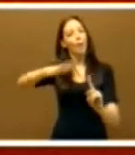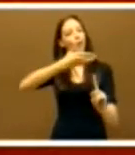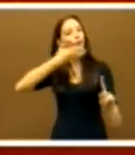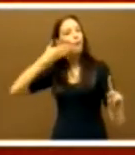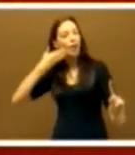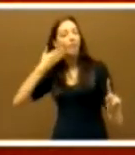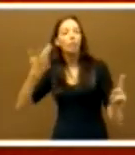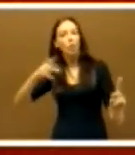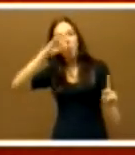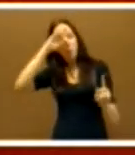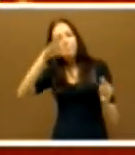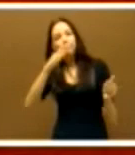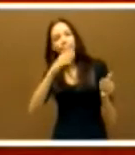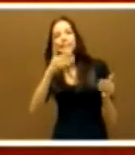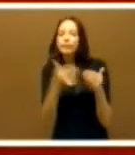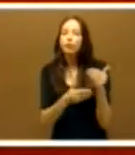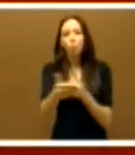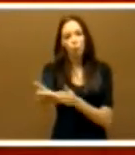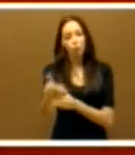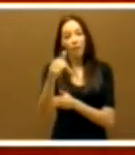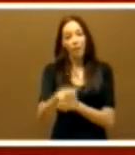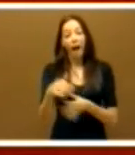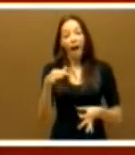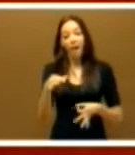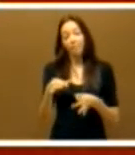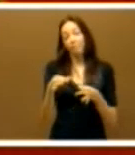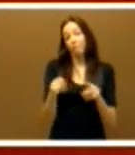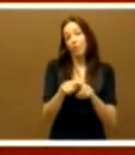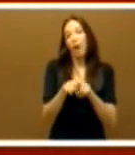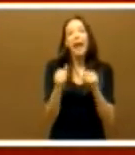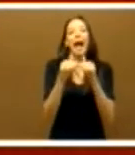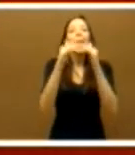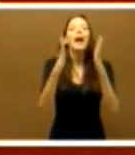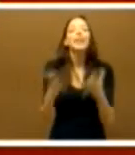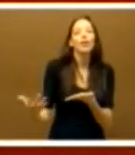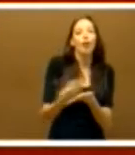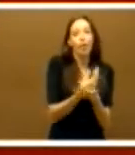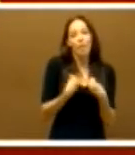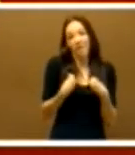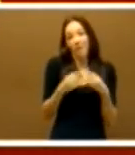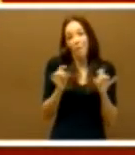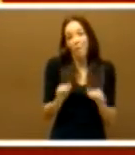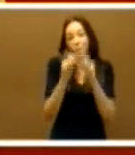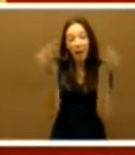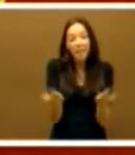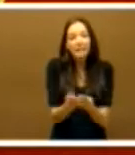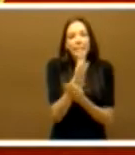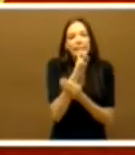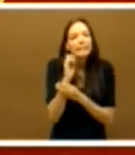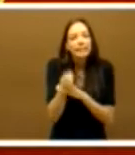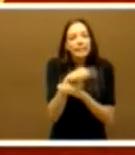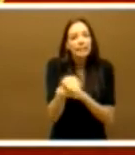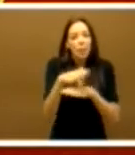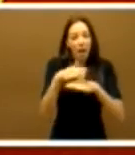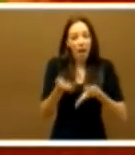preocupados por el futuro. Esta casa común, que es el planeta, que nuestro espacio territorial, todos queremos conservarlo para las generaciones que vengan después.